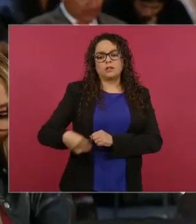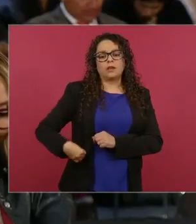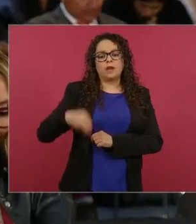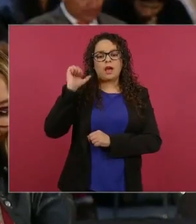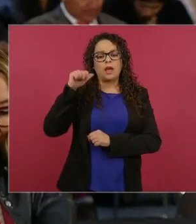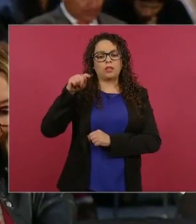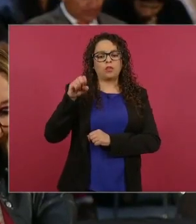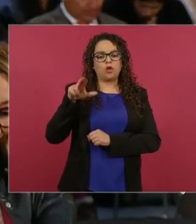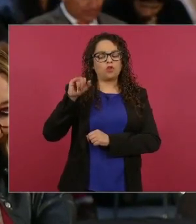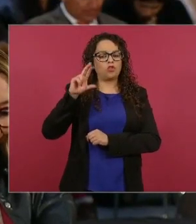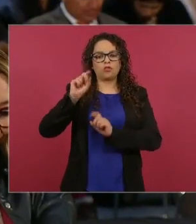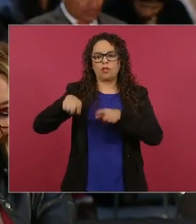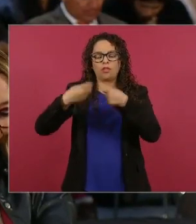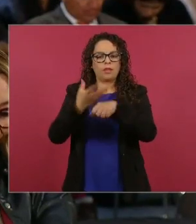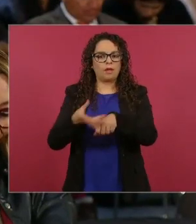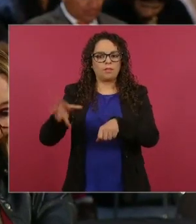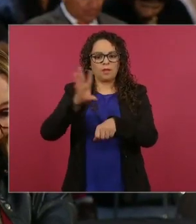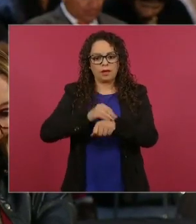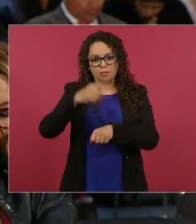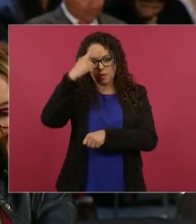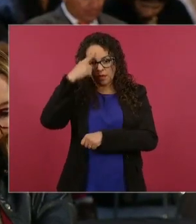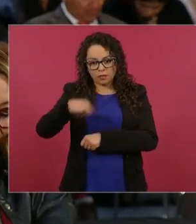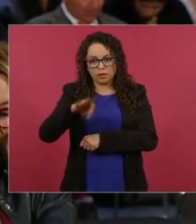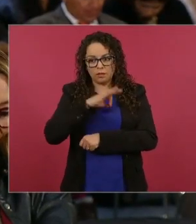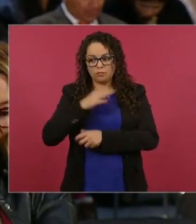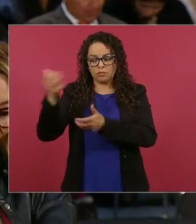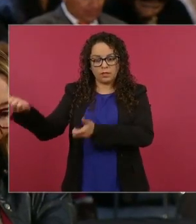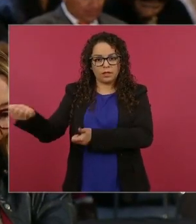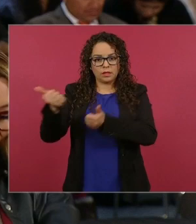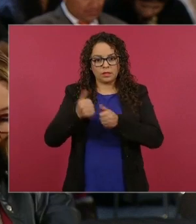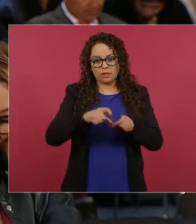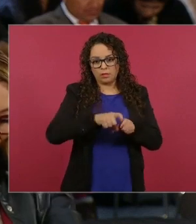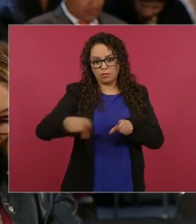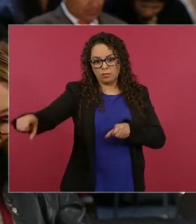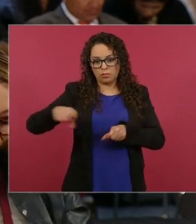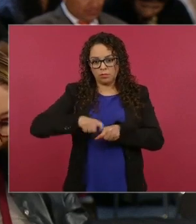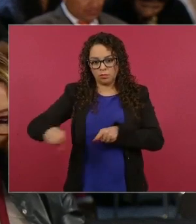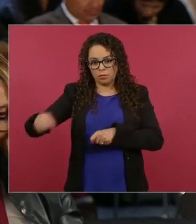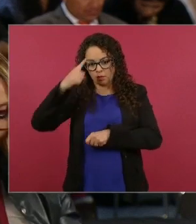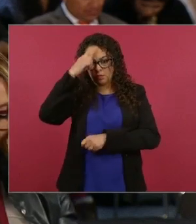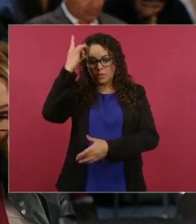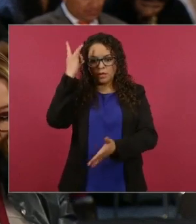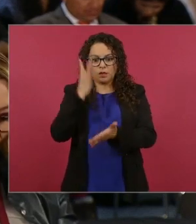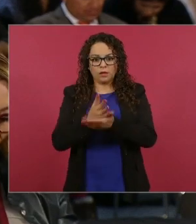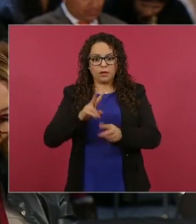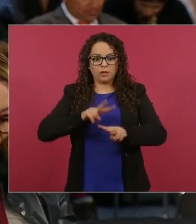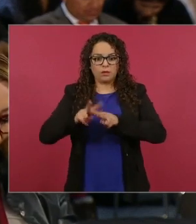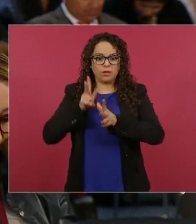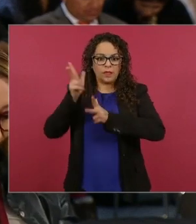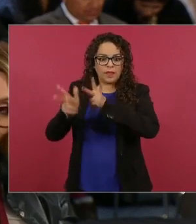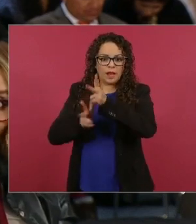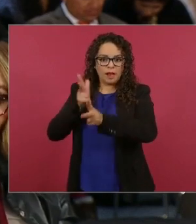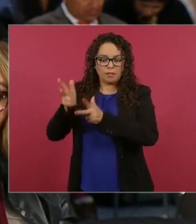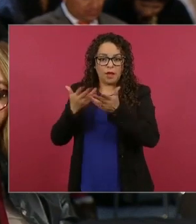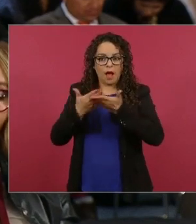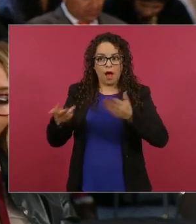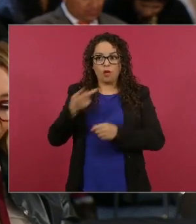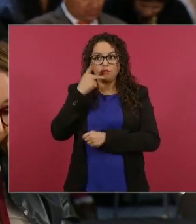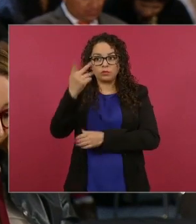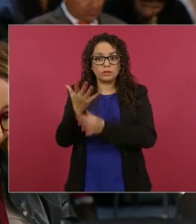para extraer el balasto que reúne las características únicas para el Tren Maya como ahora usted lo afirma